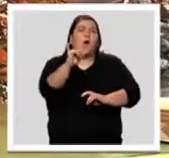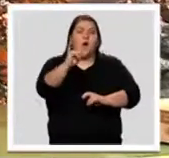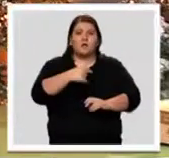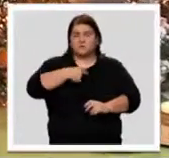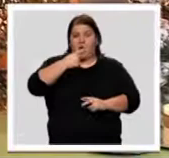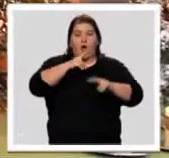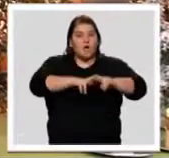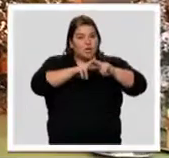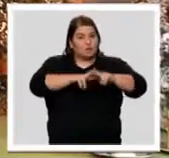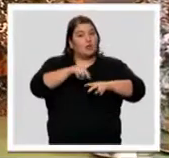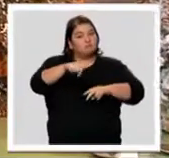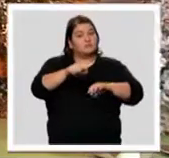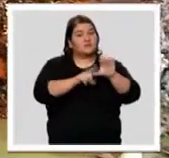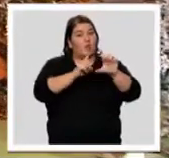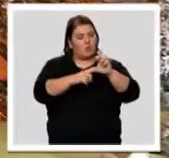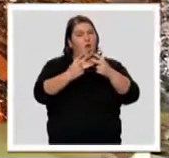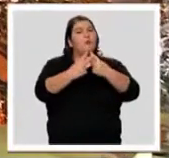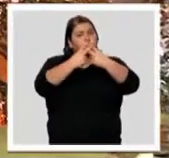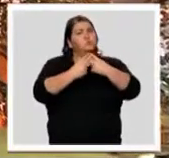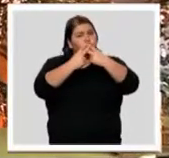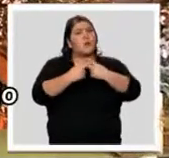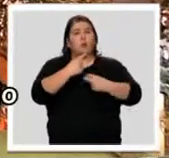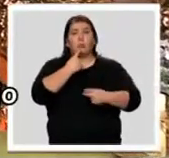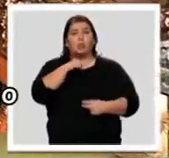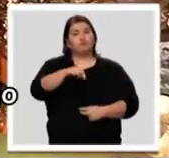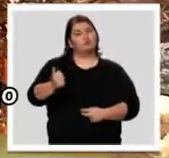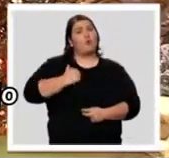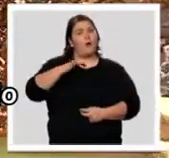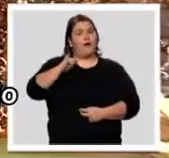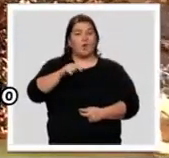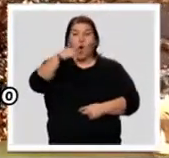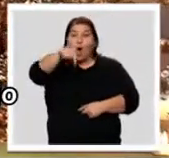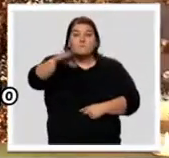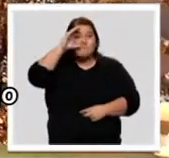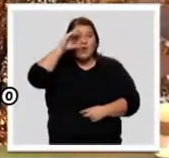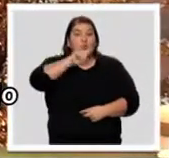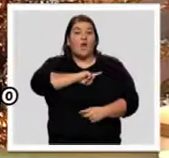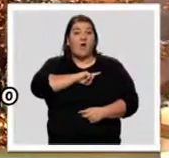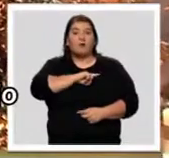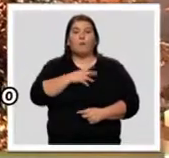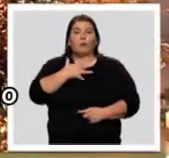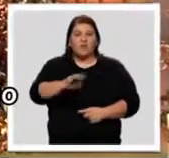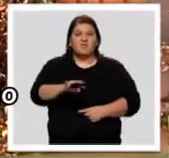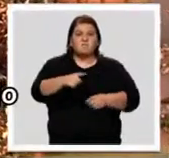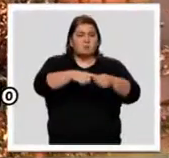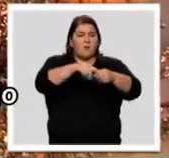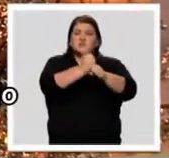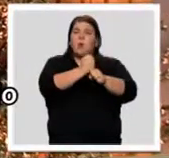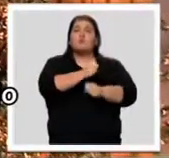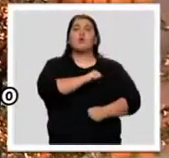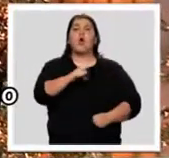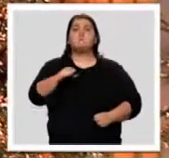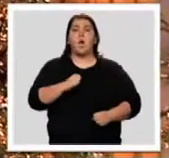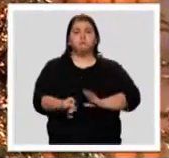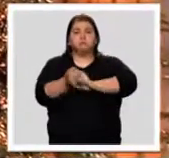apuntan ya analistas dentro de Extremadura y fuera de ella. Todos los que hoy me escucháis podéis crear vuestro propio puesto de trabajo